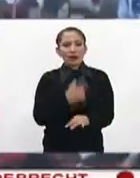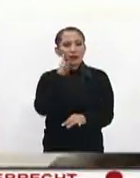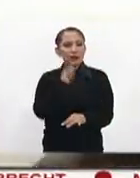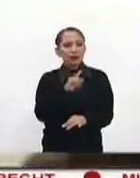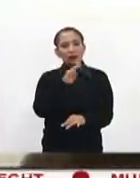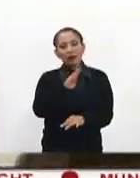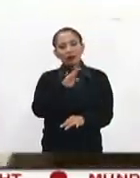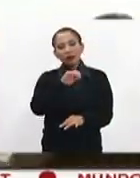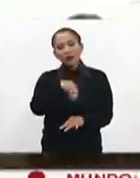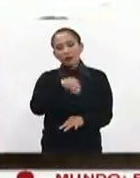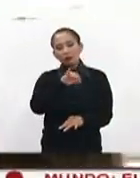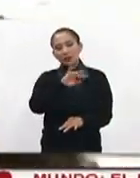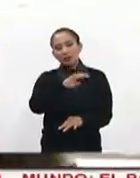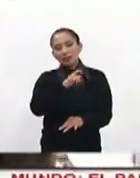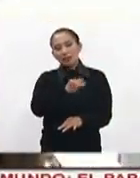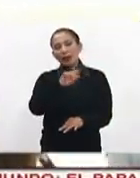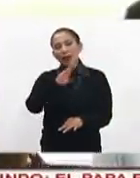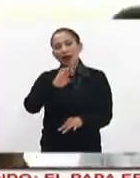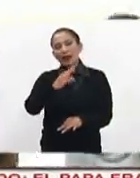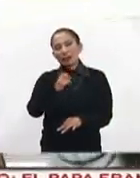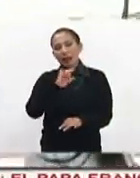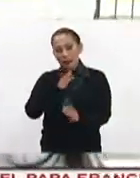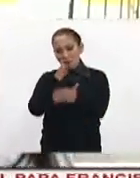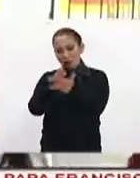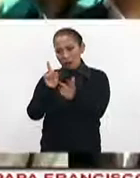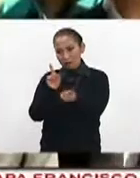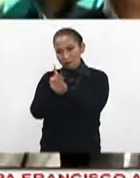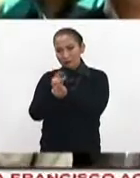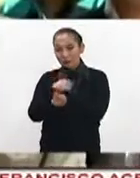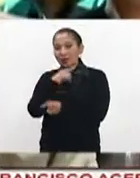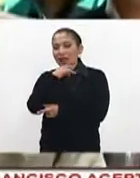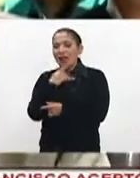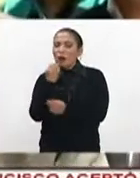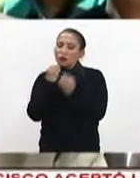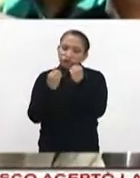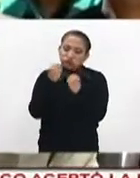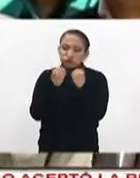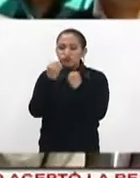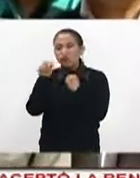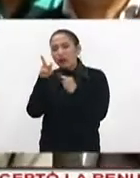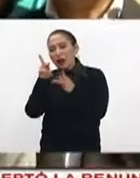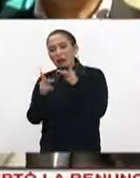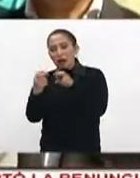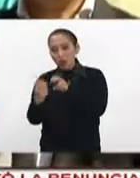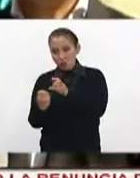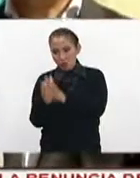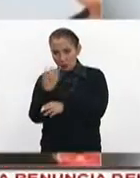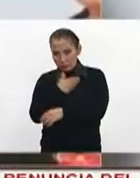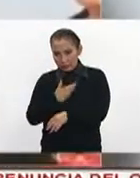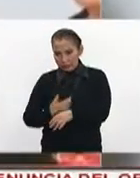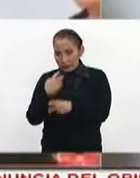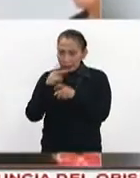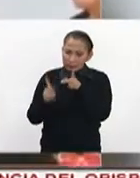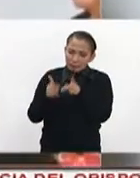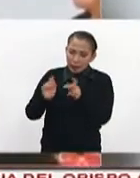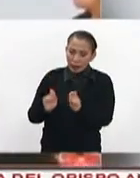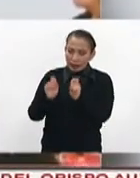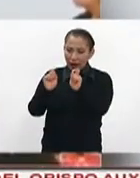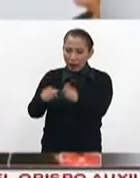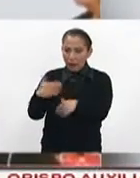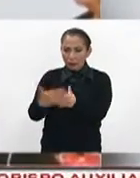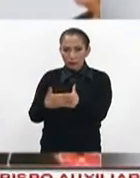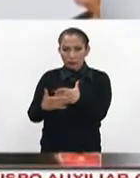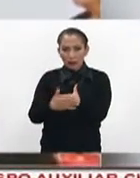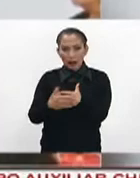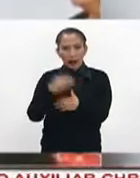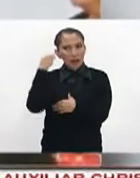Pachelet se reunió a desayunar al presidente electo y estuvieron hablando algunos temas sobre el cambio de mando que se va a producir el